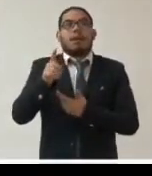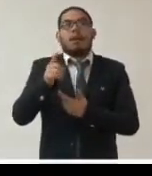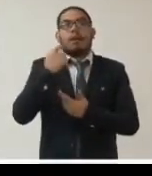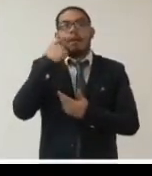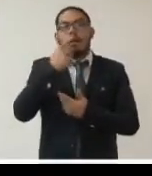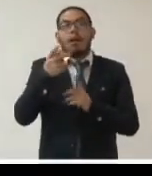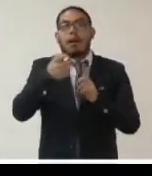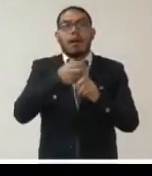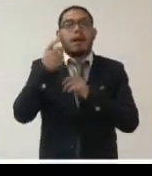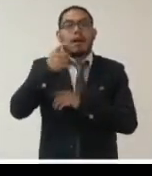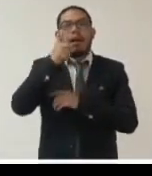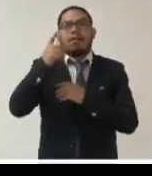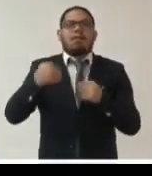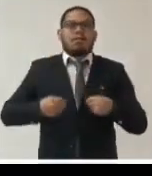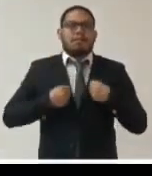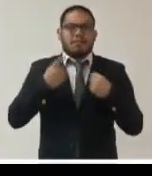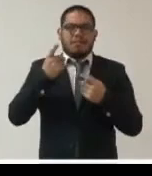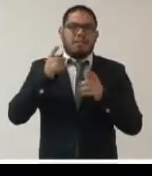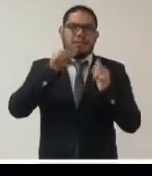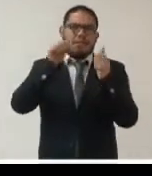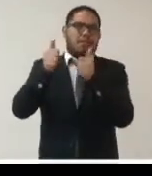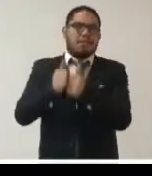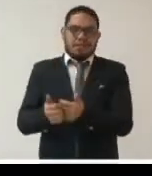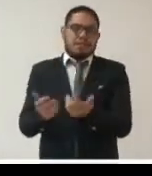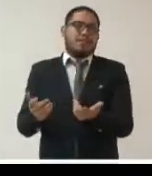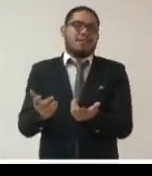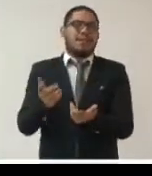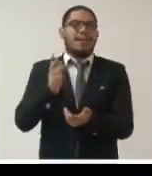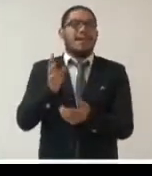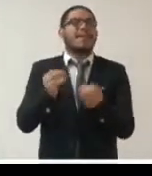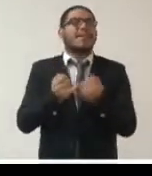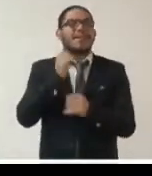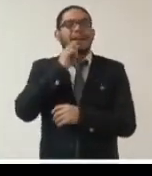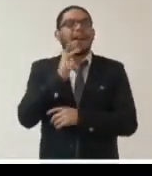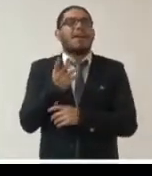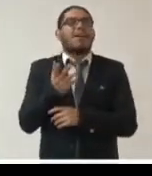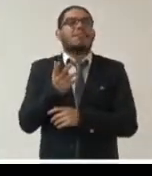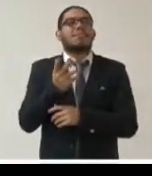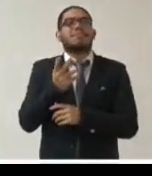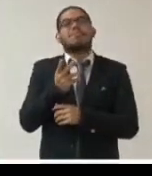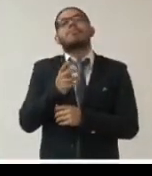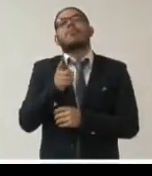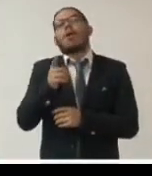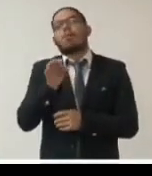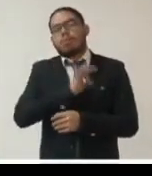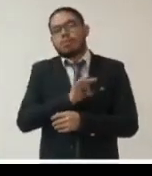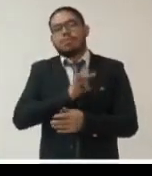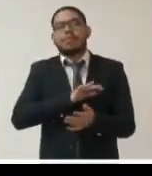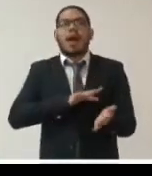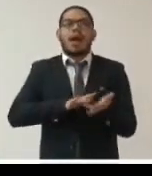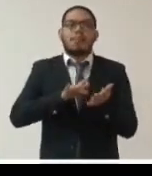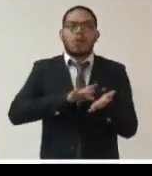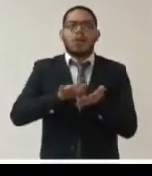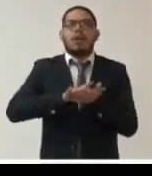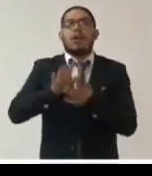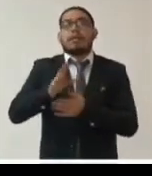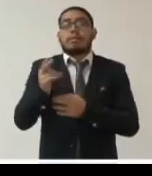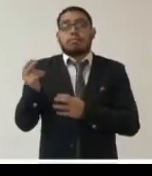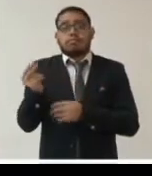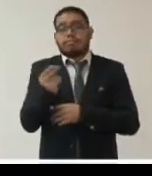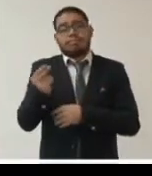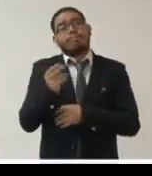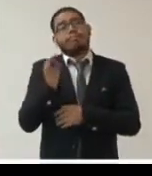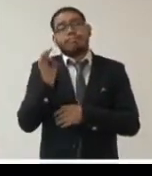prácticamente que se fuera a vivir allí pero hemos sido un ejemplo de flexibilidad de poder apoyar en momentos que eran urgentes